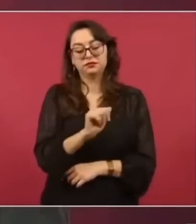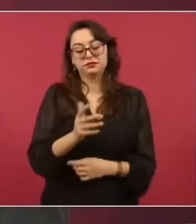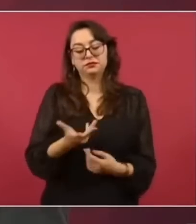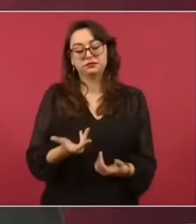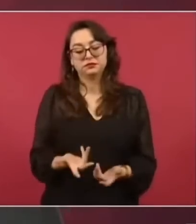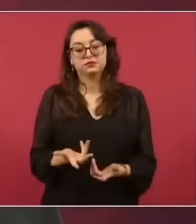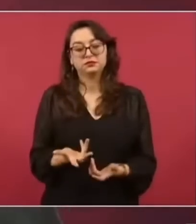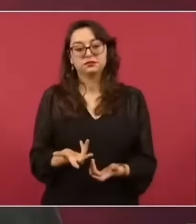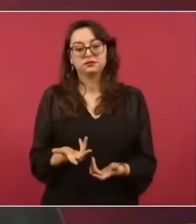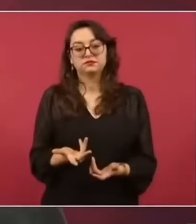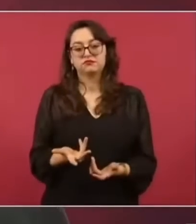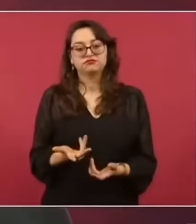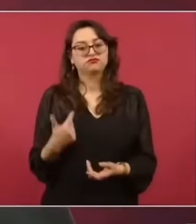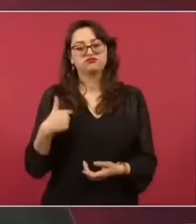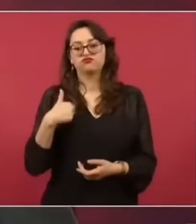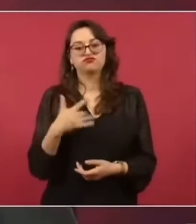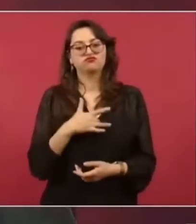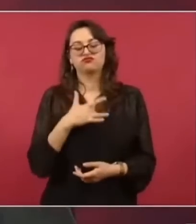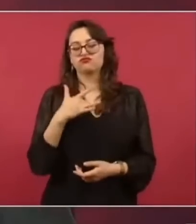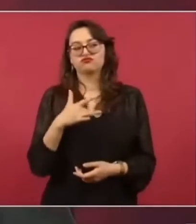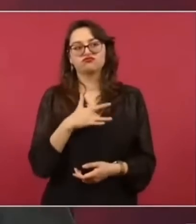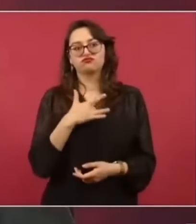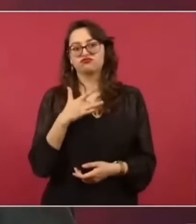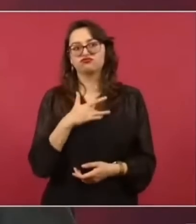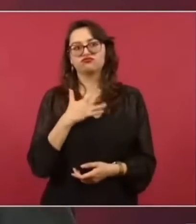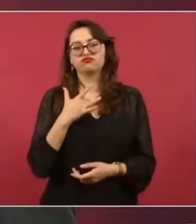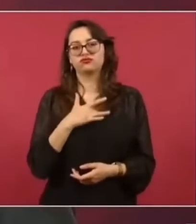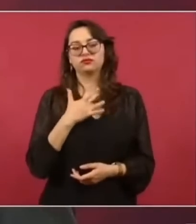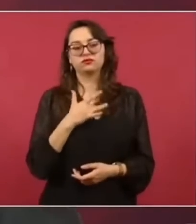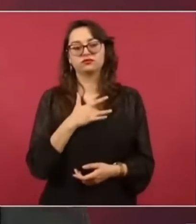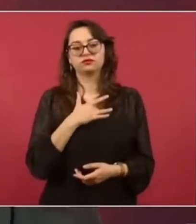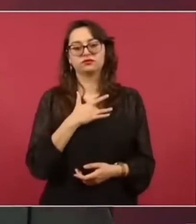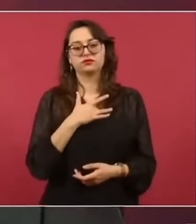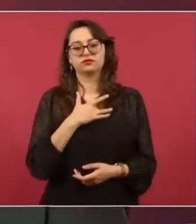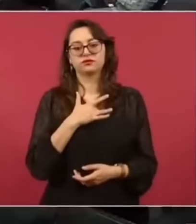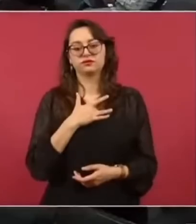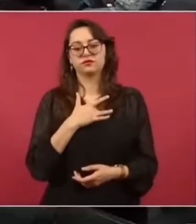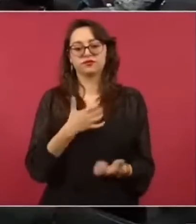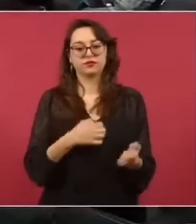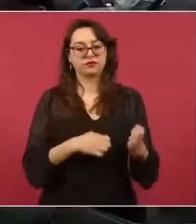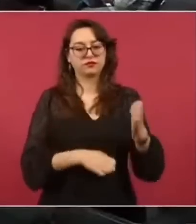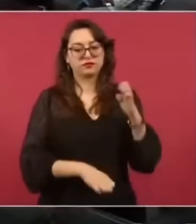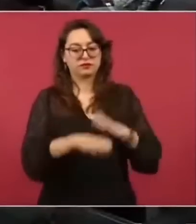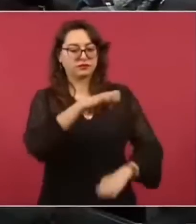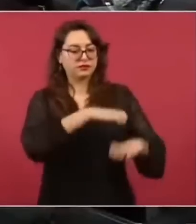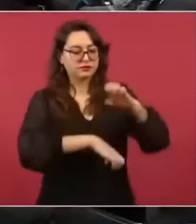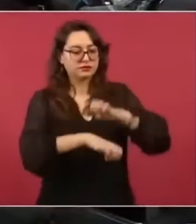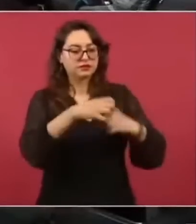no vemos bien nosotros que los fabricantes de armas